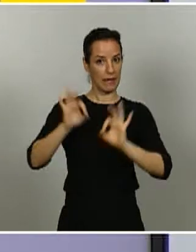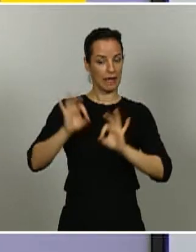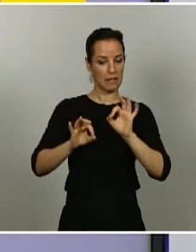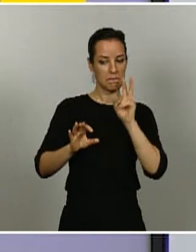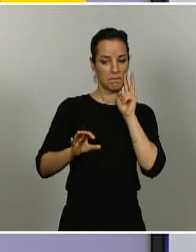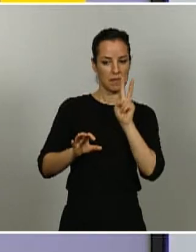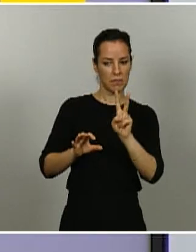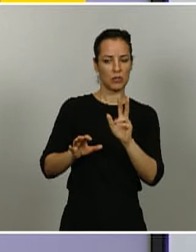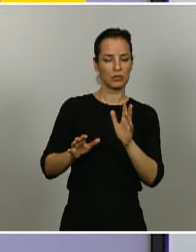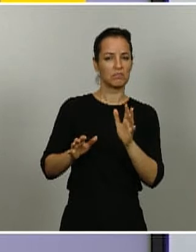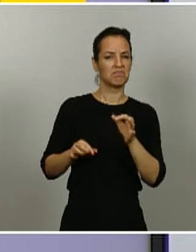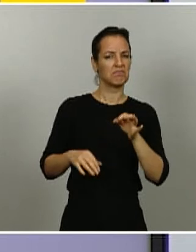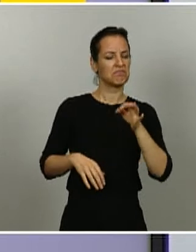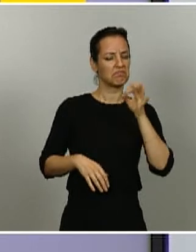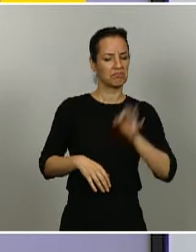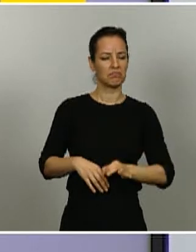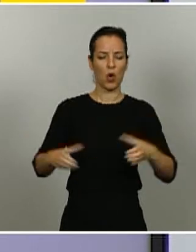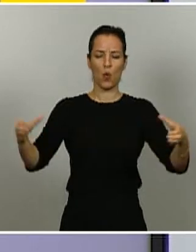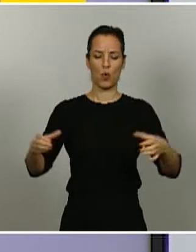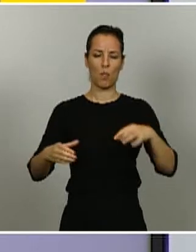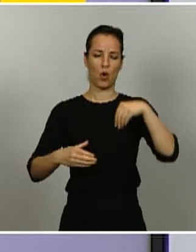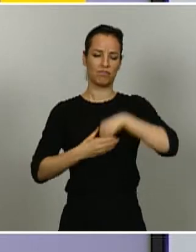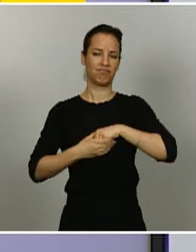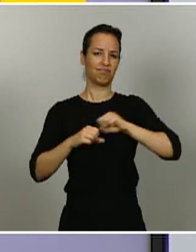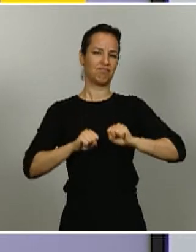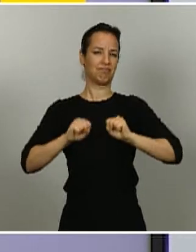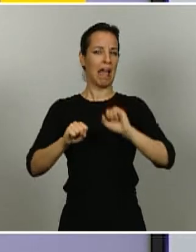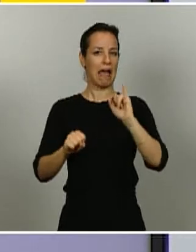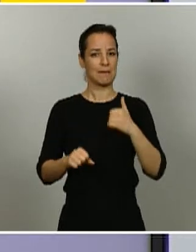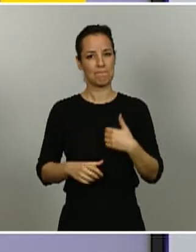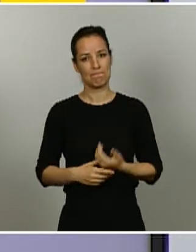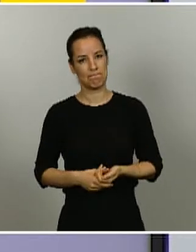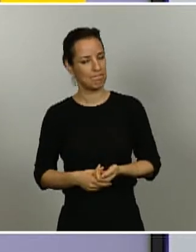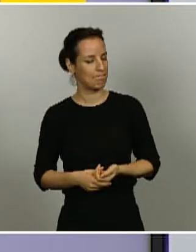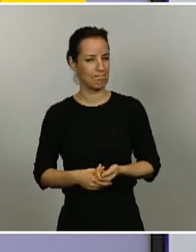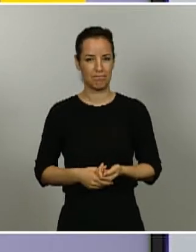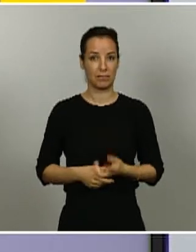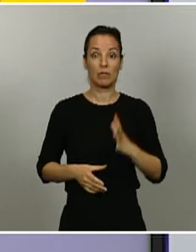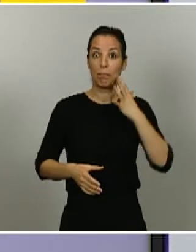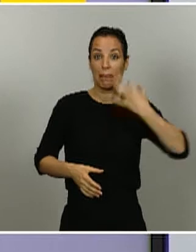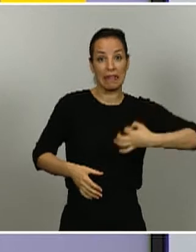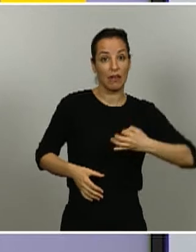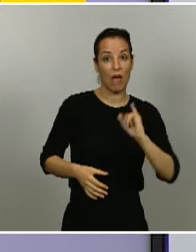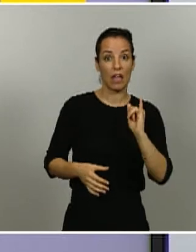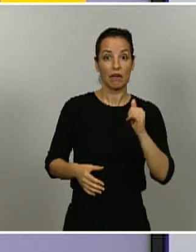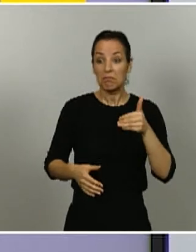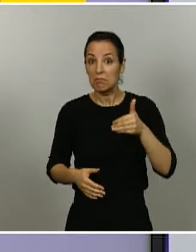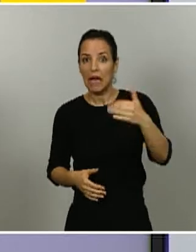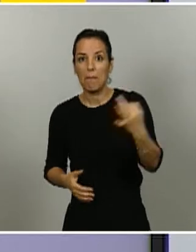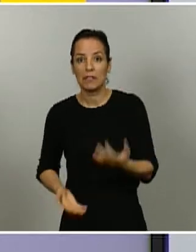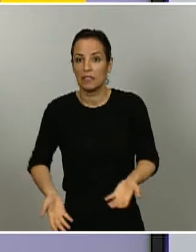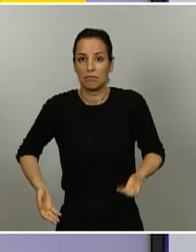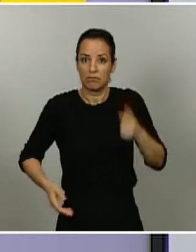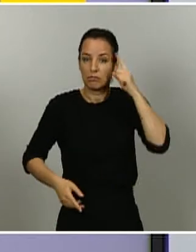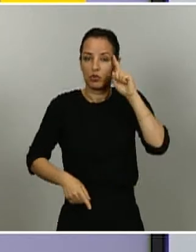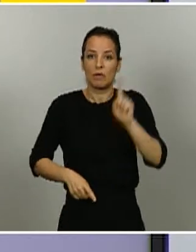afirmar que existe inmunidad de grupo y, por tanto, existe el peligro. No sabemos lo que va a pasar, pero podría haber un repunte de